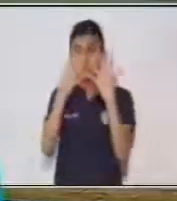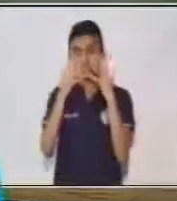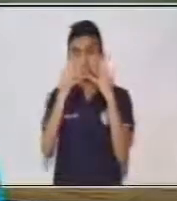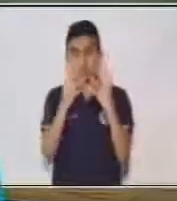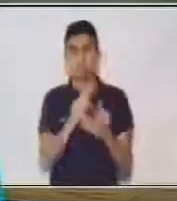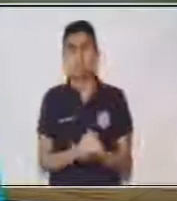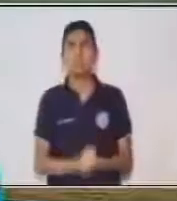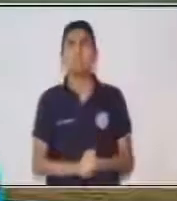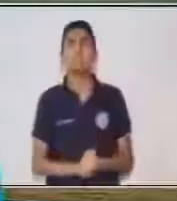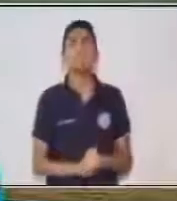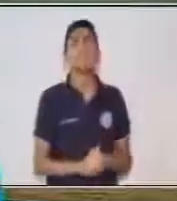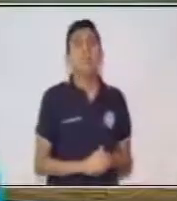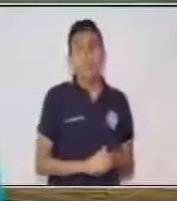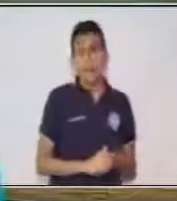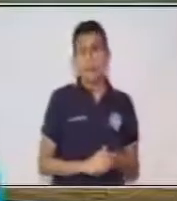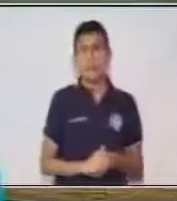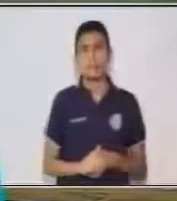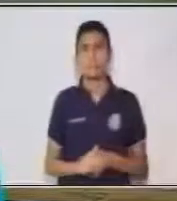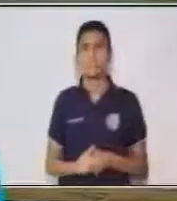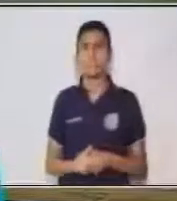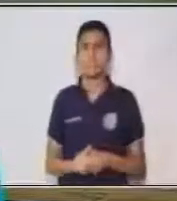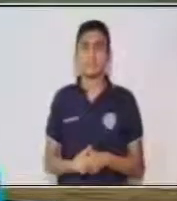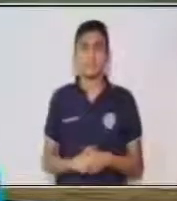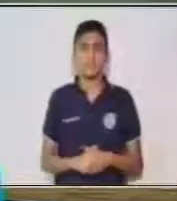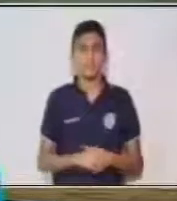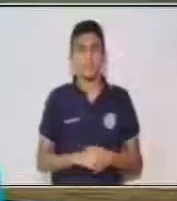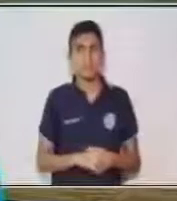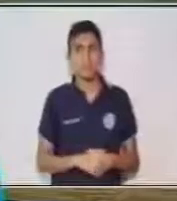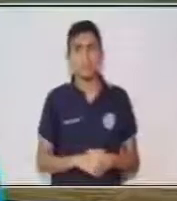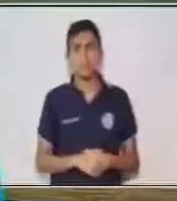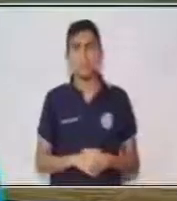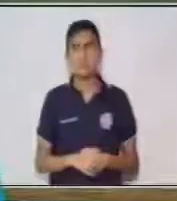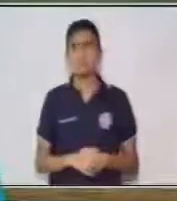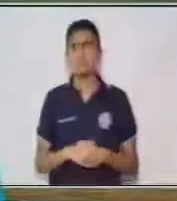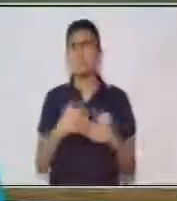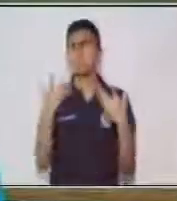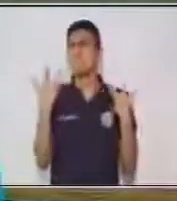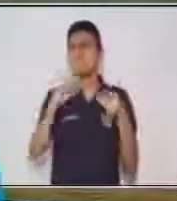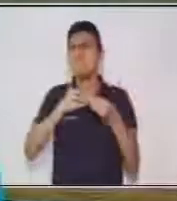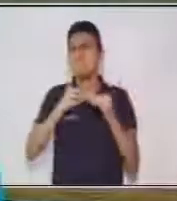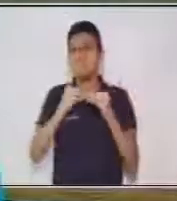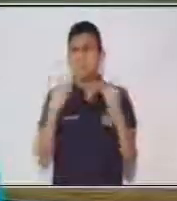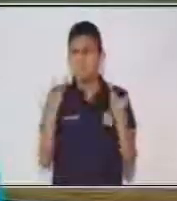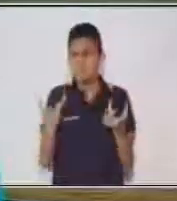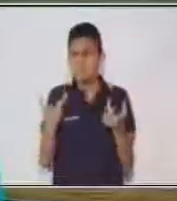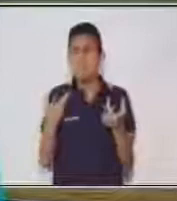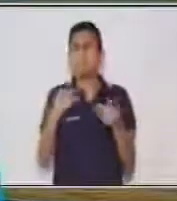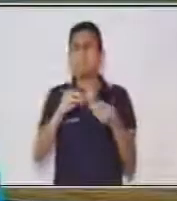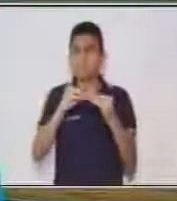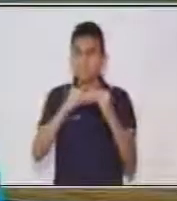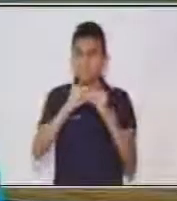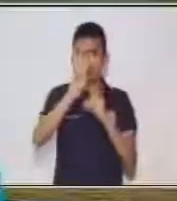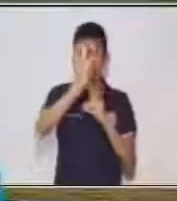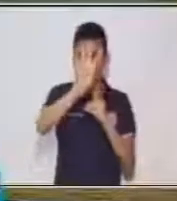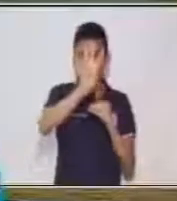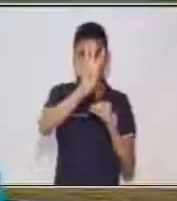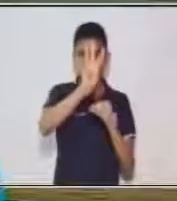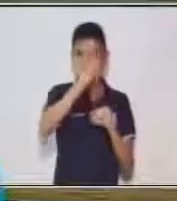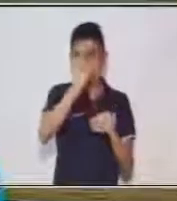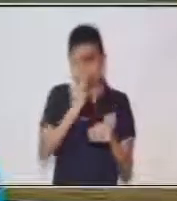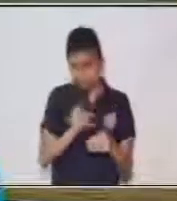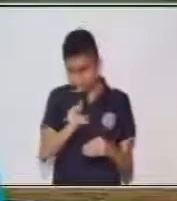diecinueve. Muy bien. ¿Cuál ha sido nuestro patrón? El mismo número tres.